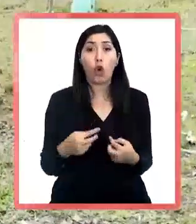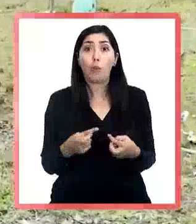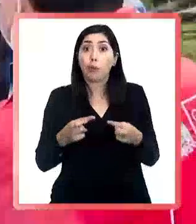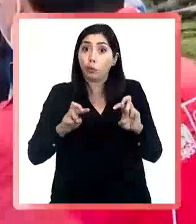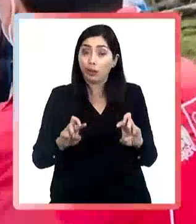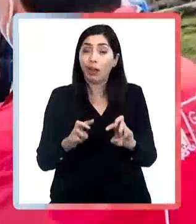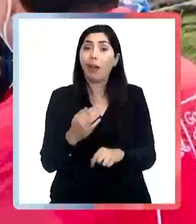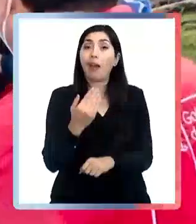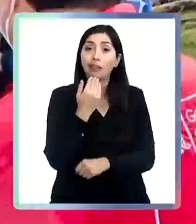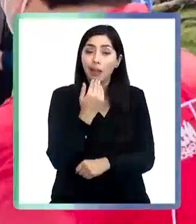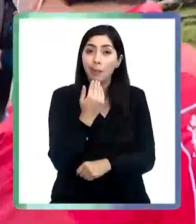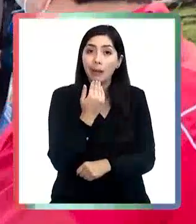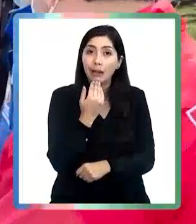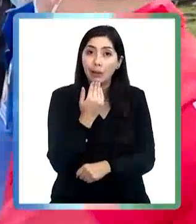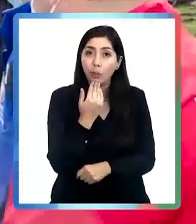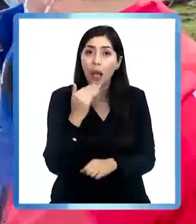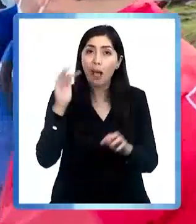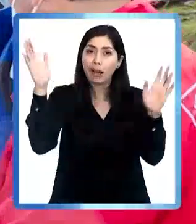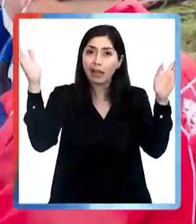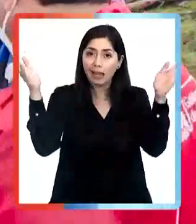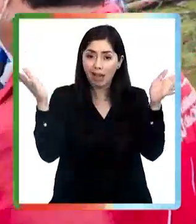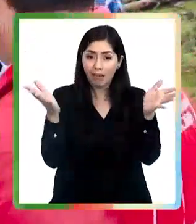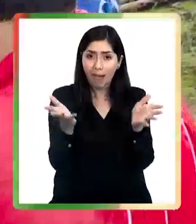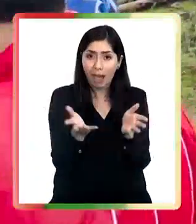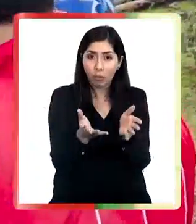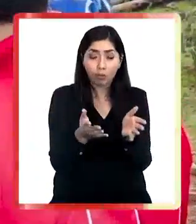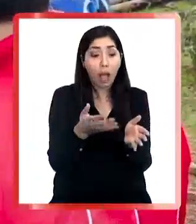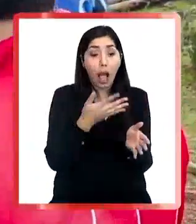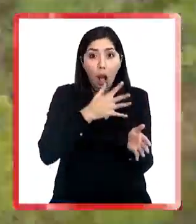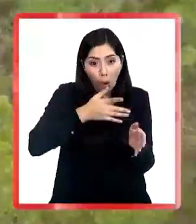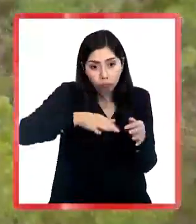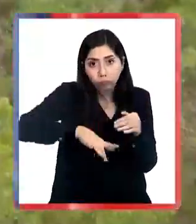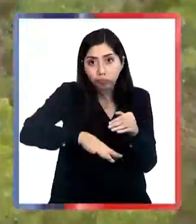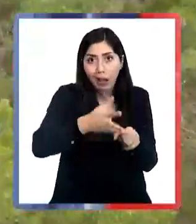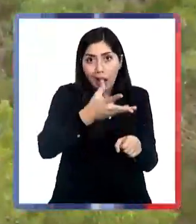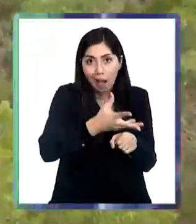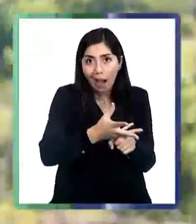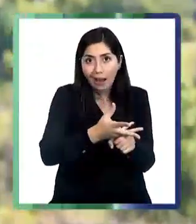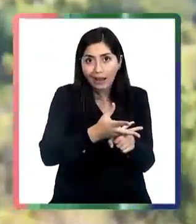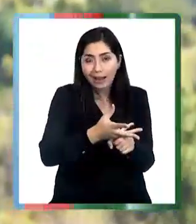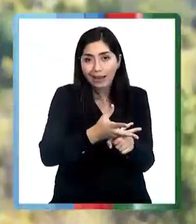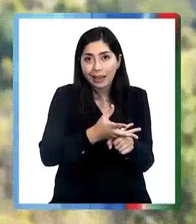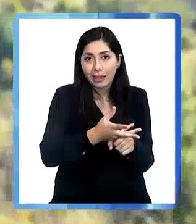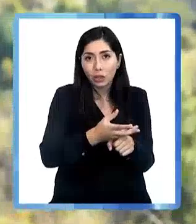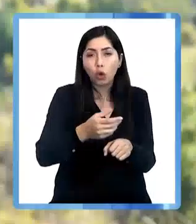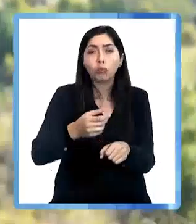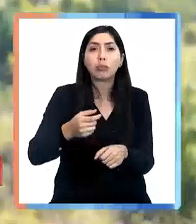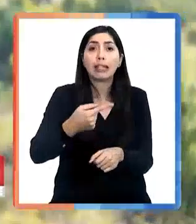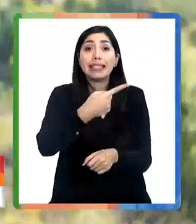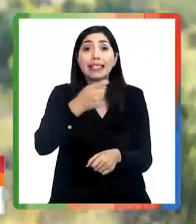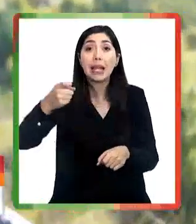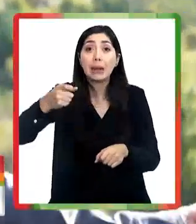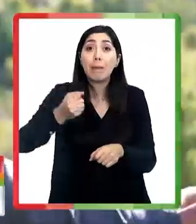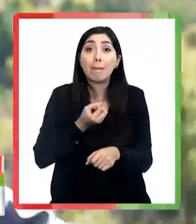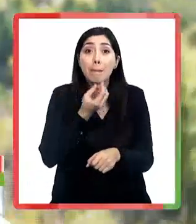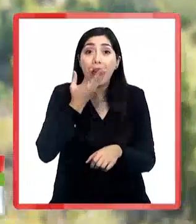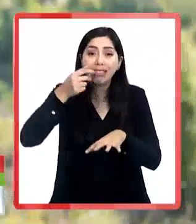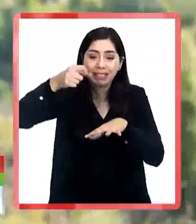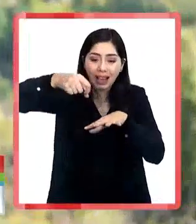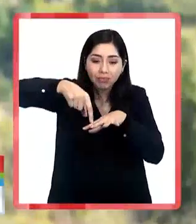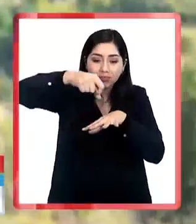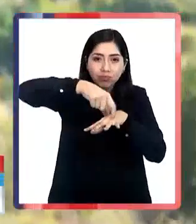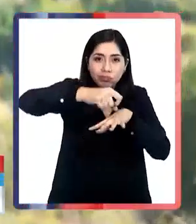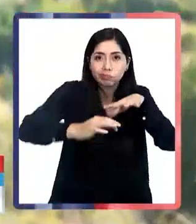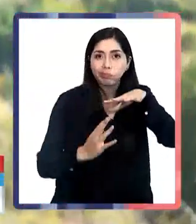conseguirme también en una quebrada donde ahí tengo agüita ahí, plantas de ruiles, planté 100 plantas de ruiles